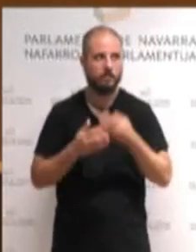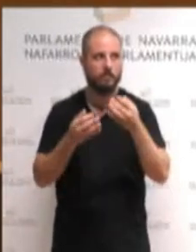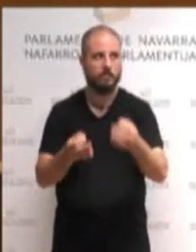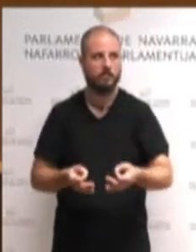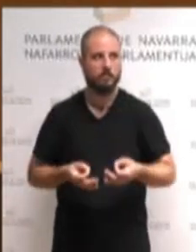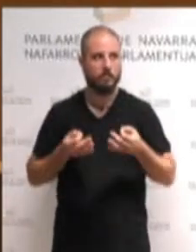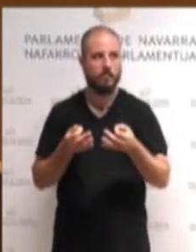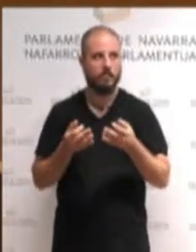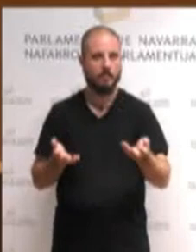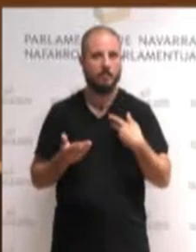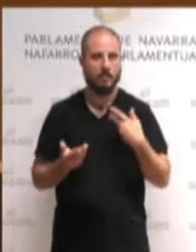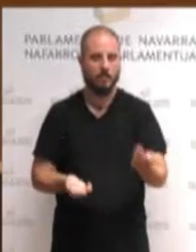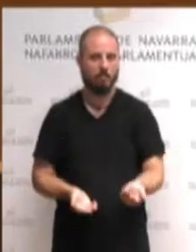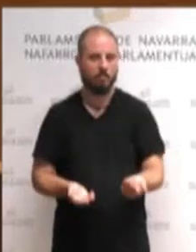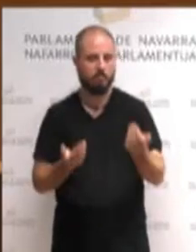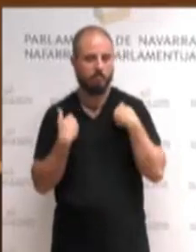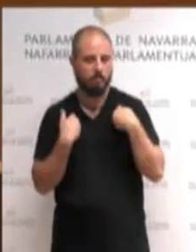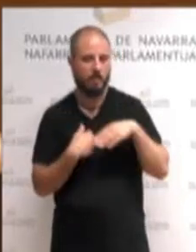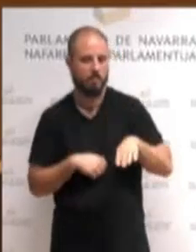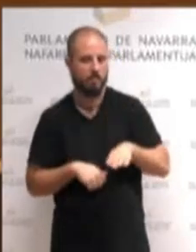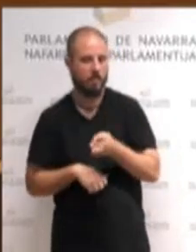en las espaldas de Euskal Herria Bildu.